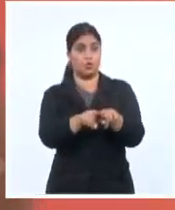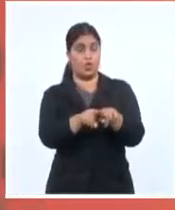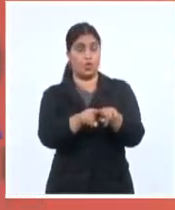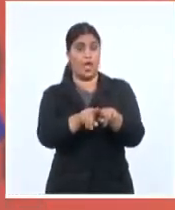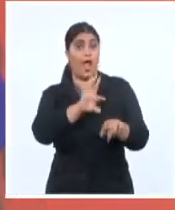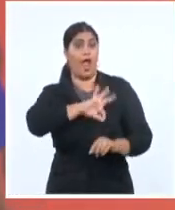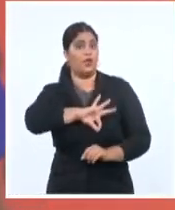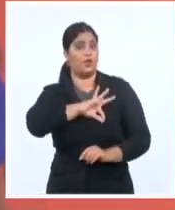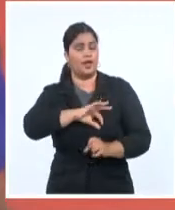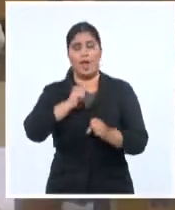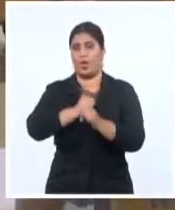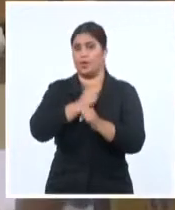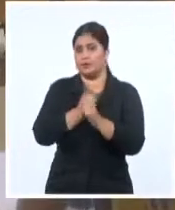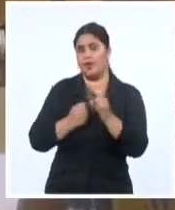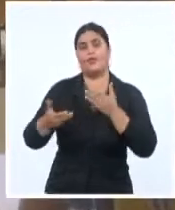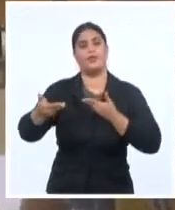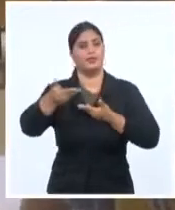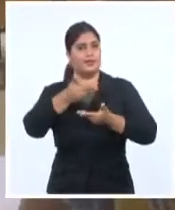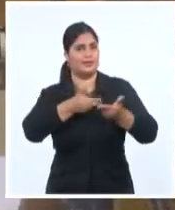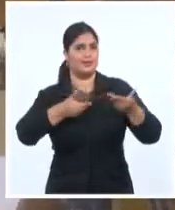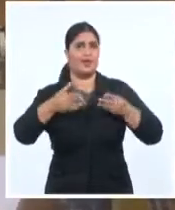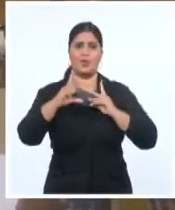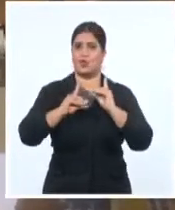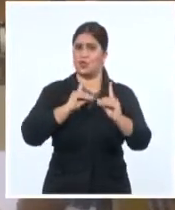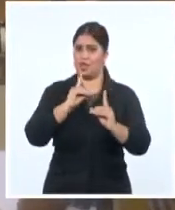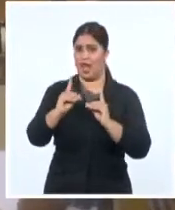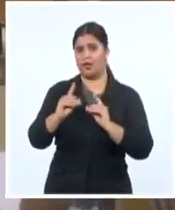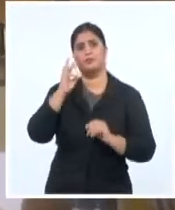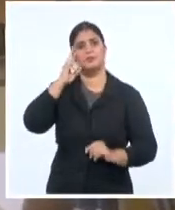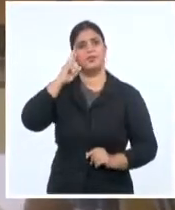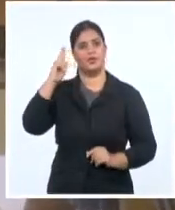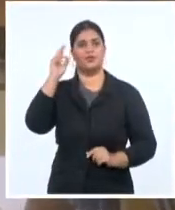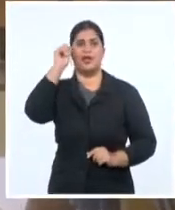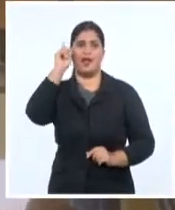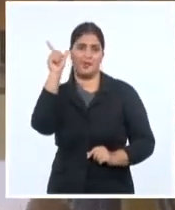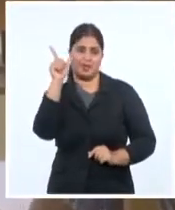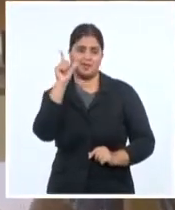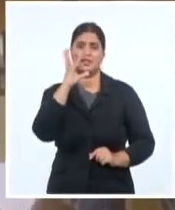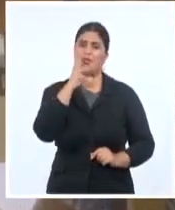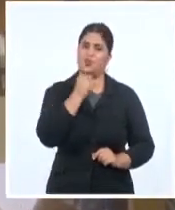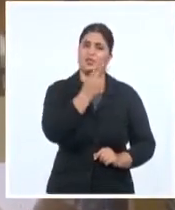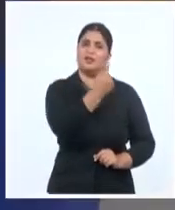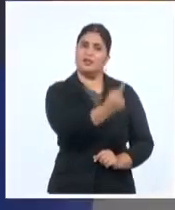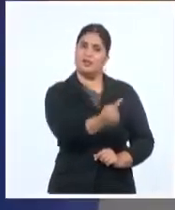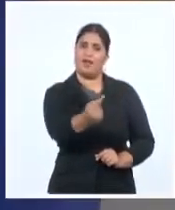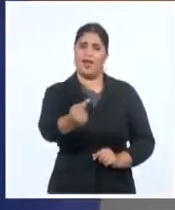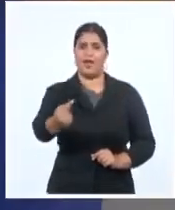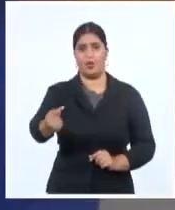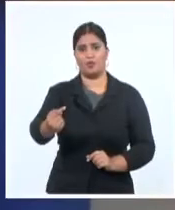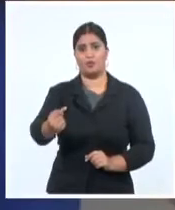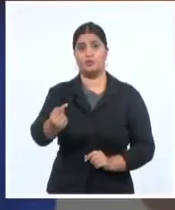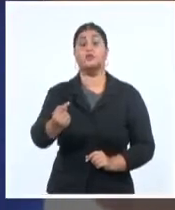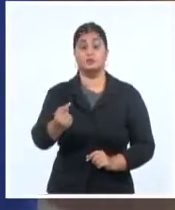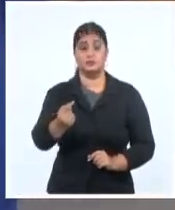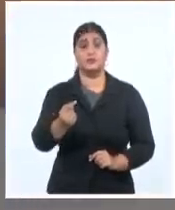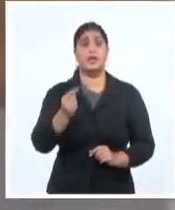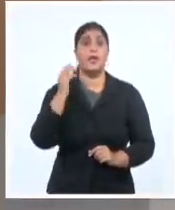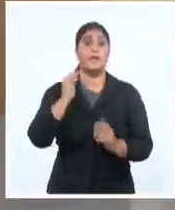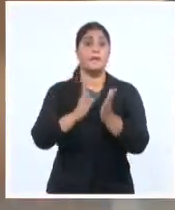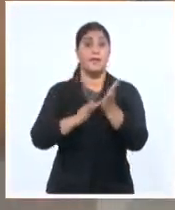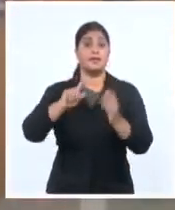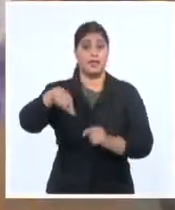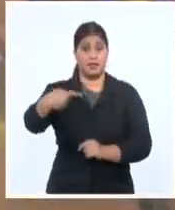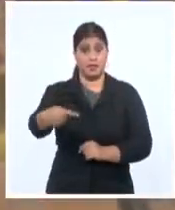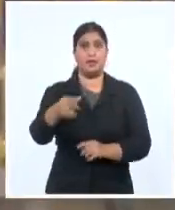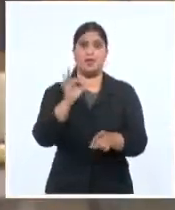asumir con éxito el reinicio del curso escolar en noviembre venidero. Desde Ciego de Ávila, Damián Betanzos Hernández,